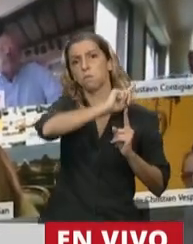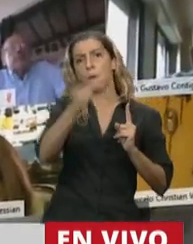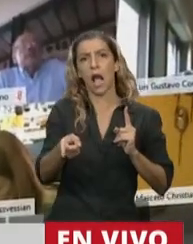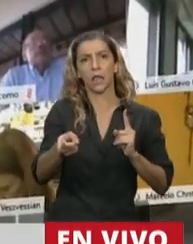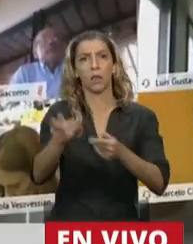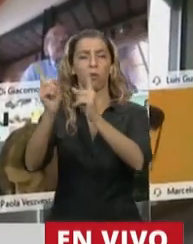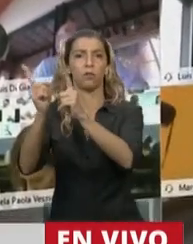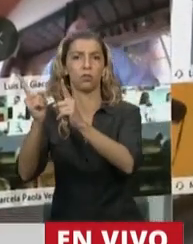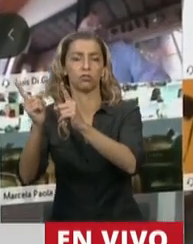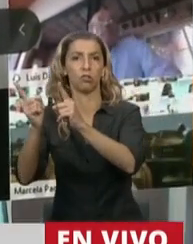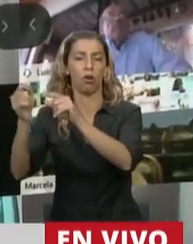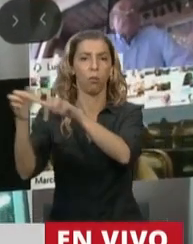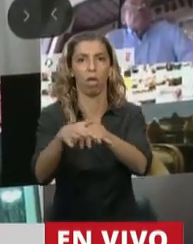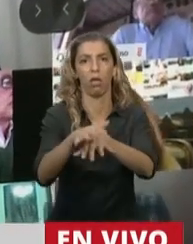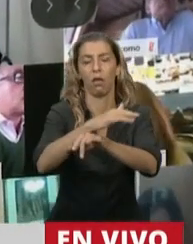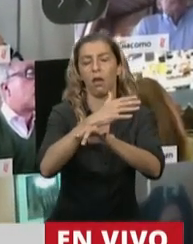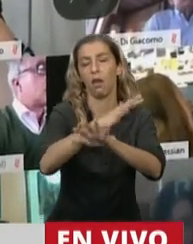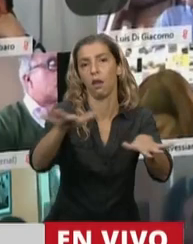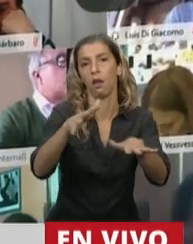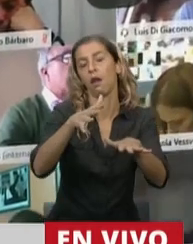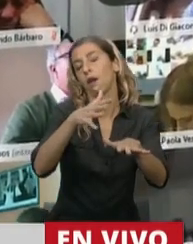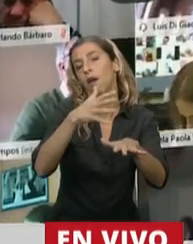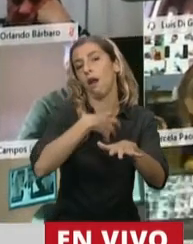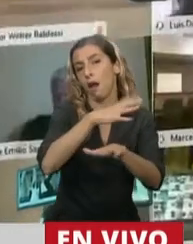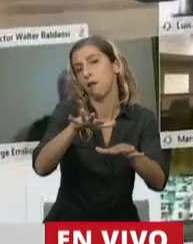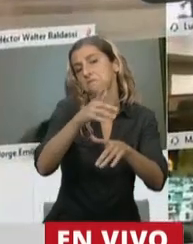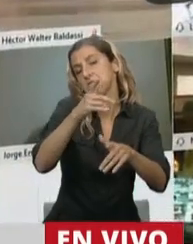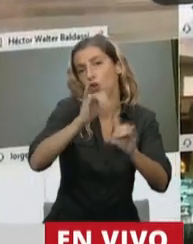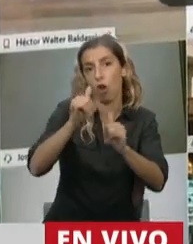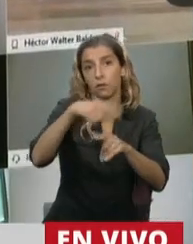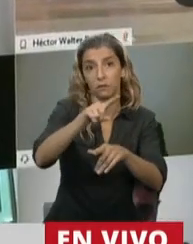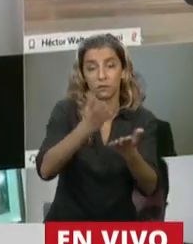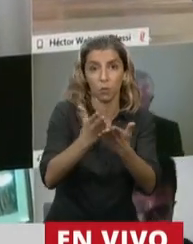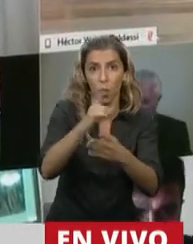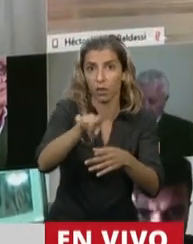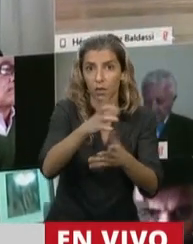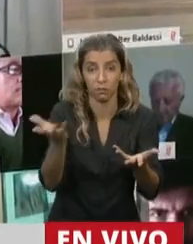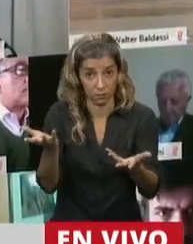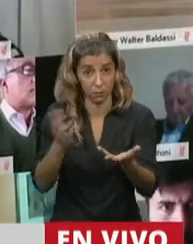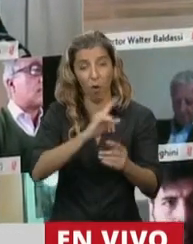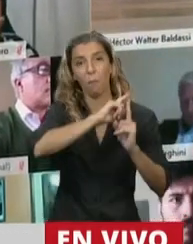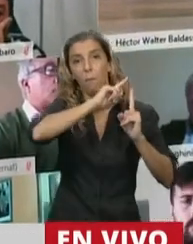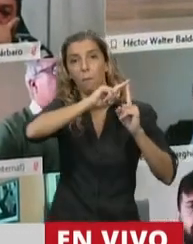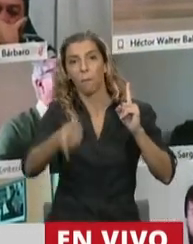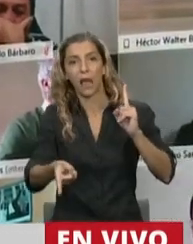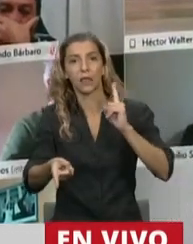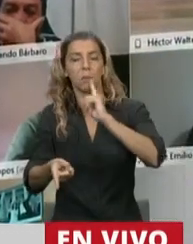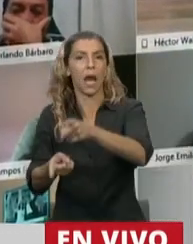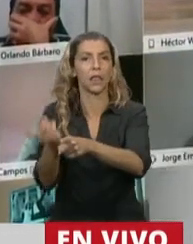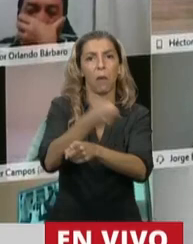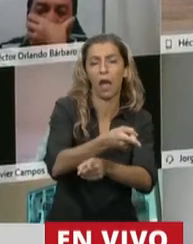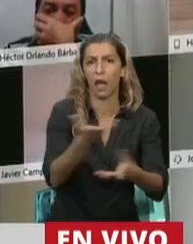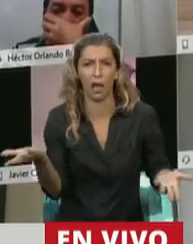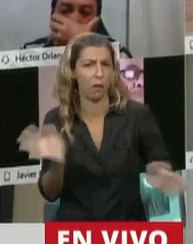democrática. Y es otro de los puntos también que queríamos señalar, Presidente. Con esto termino, Presidente,